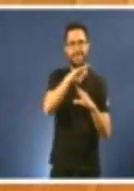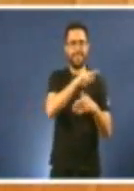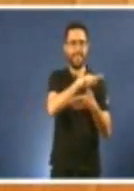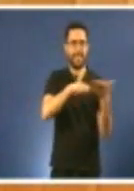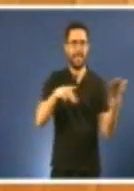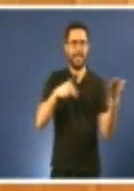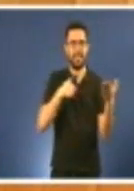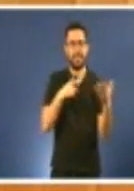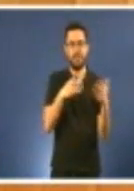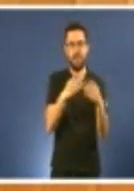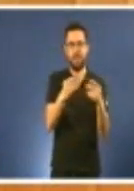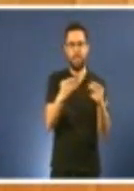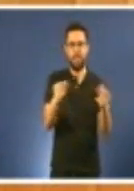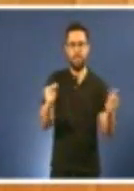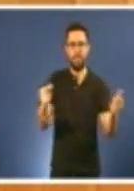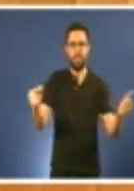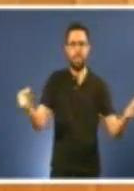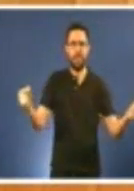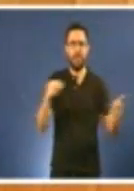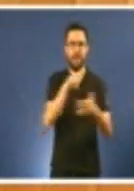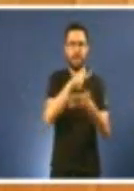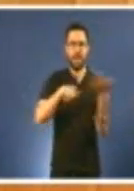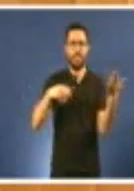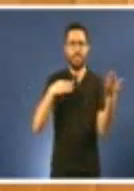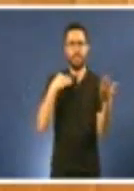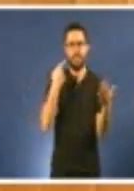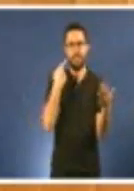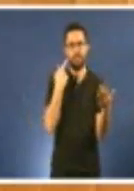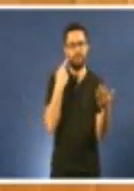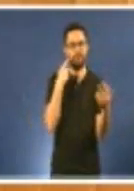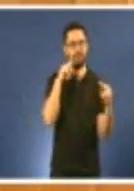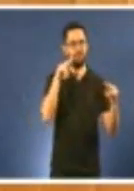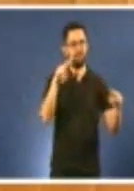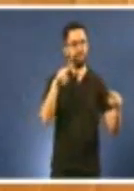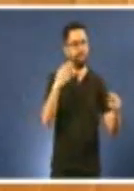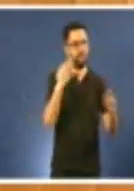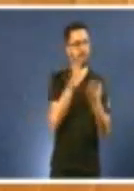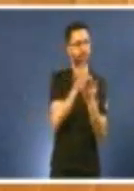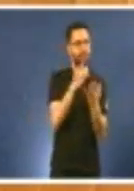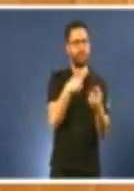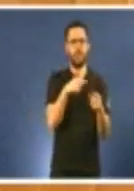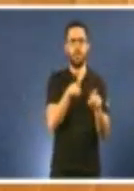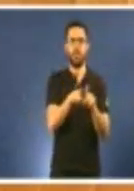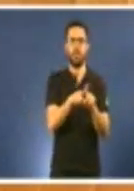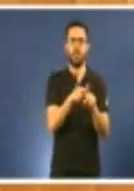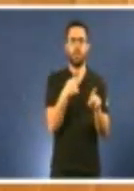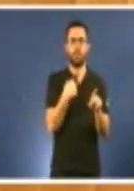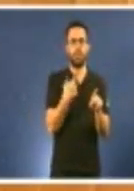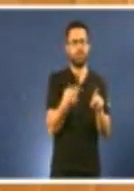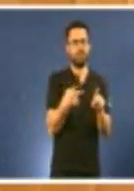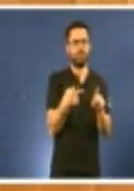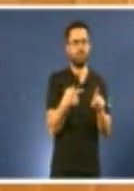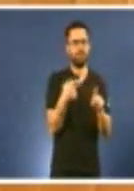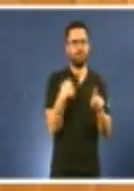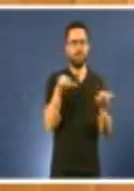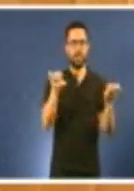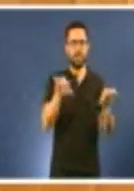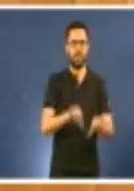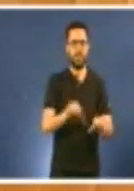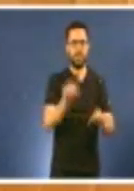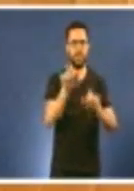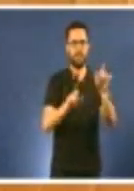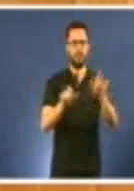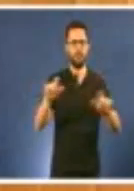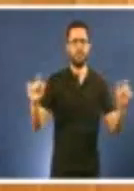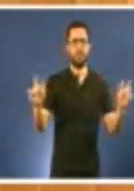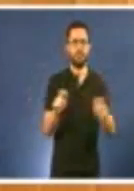milenarios. Unha Galicia que ten que enfrentarse ao seu declive demográfico, estructural, non é da hora. Eso xe o teño claro. Non é a